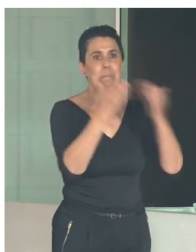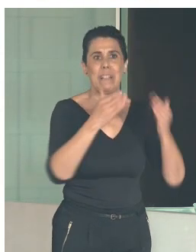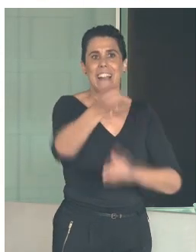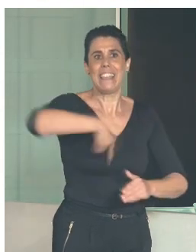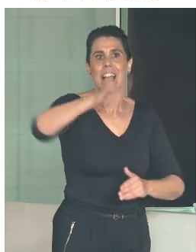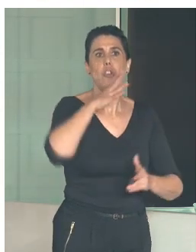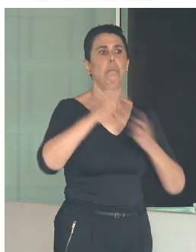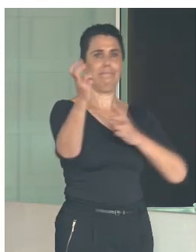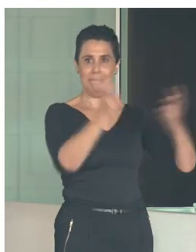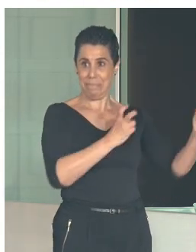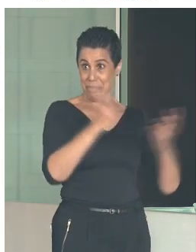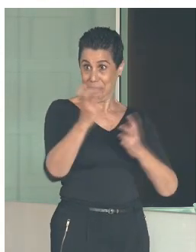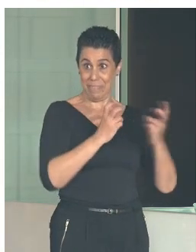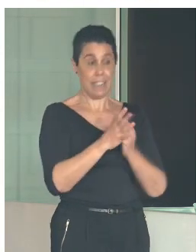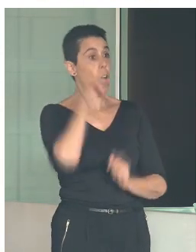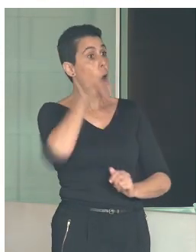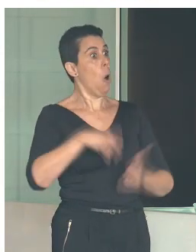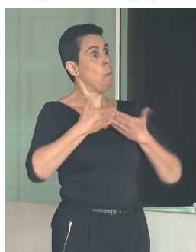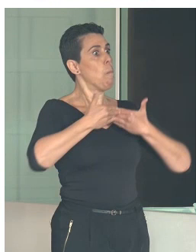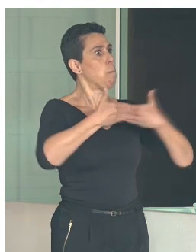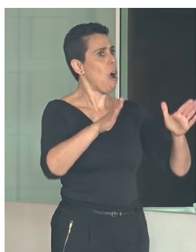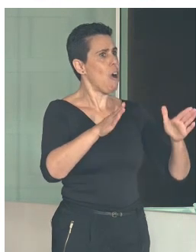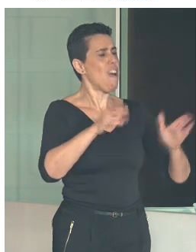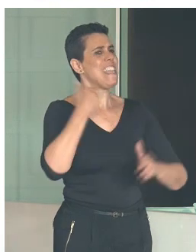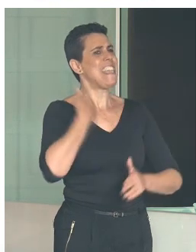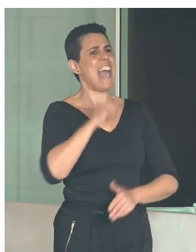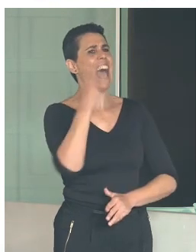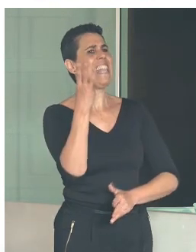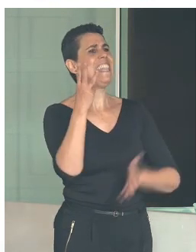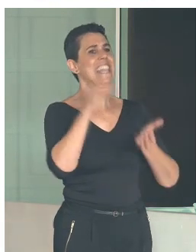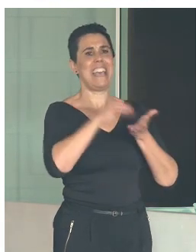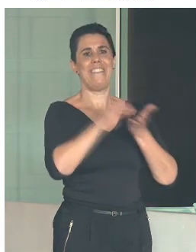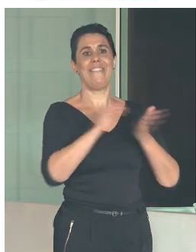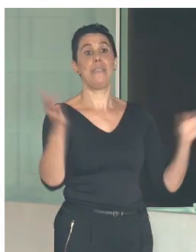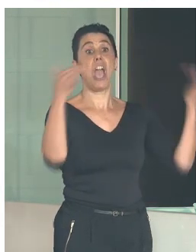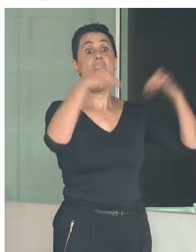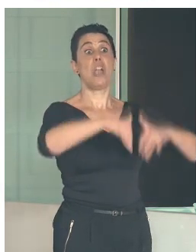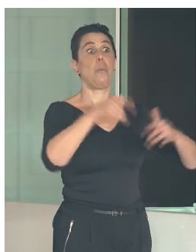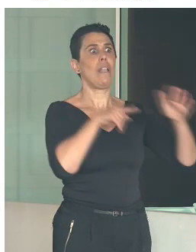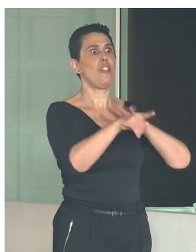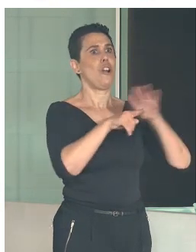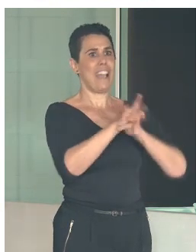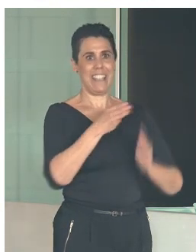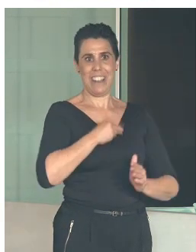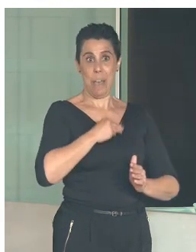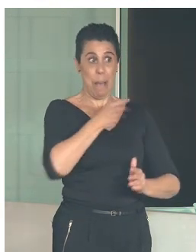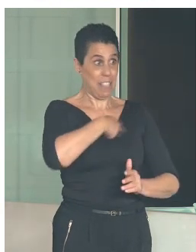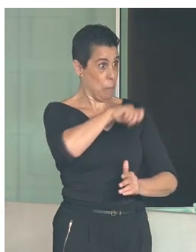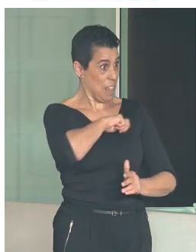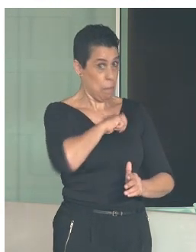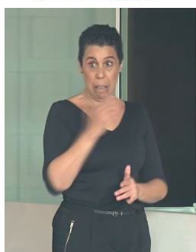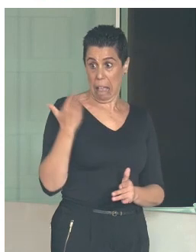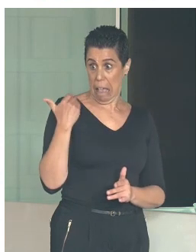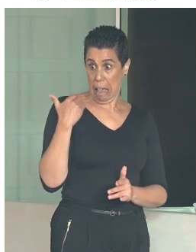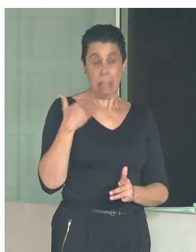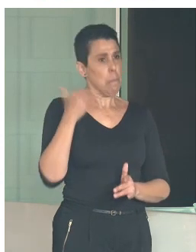asistencia. Hoy se inaugura el decimotercer encuentro de gestores de patrimonio mundial de España. Muy recientemente hemos tenido